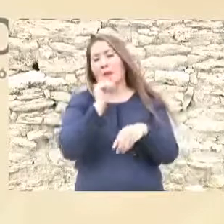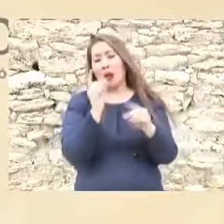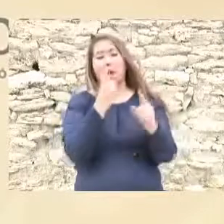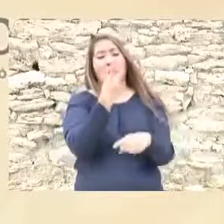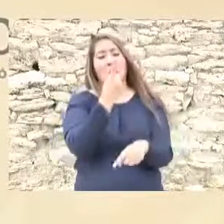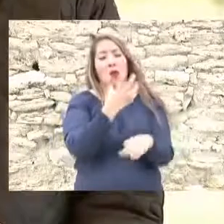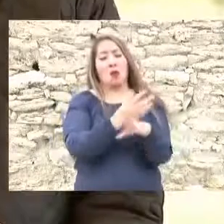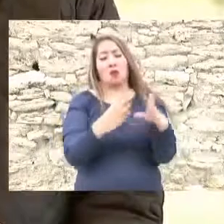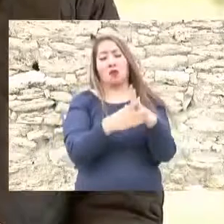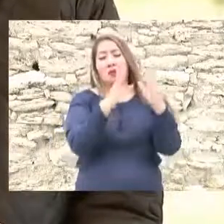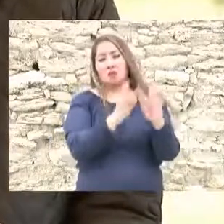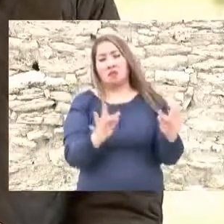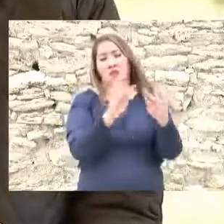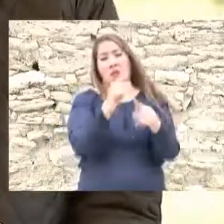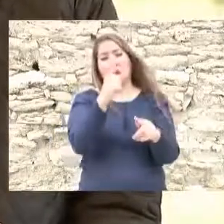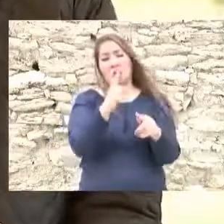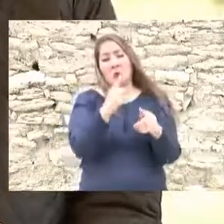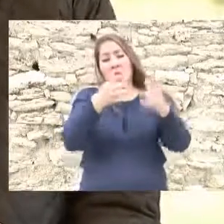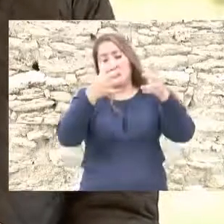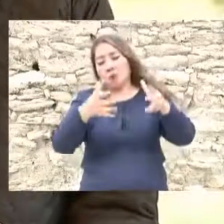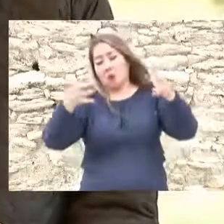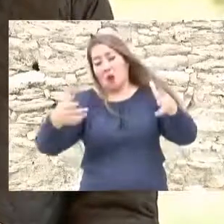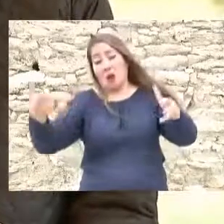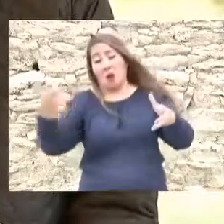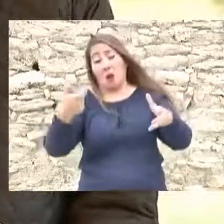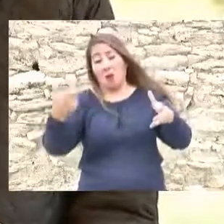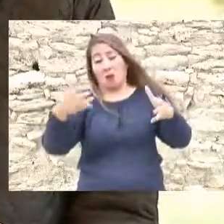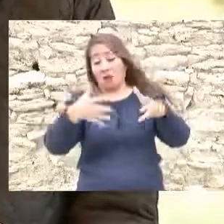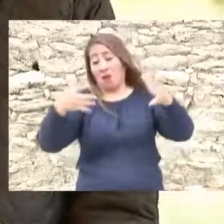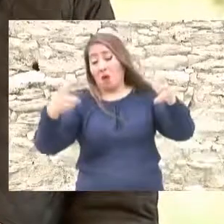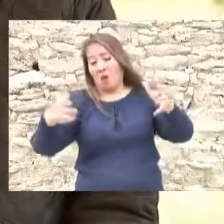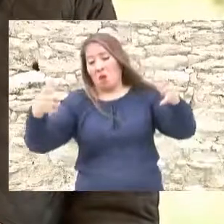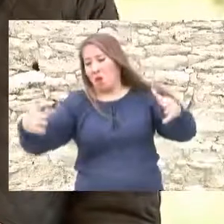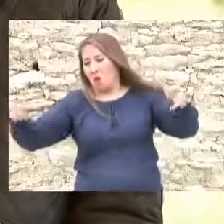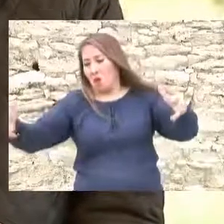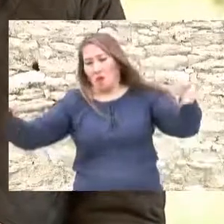a crecer por crecer